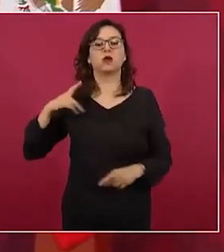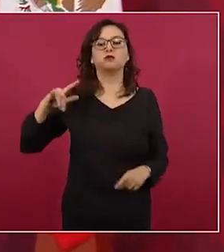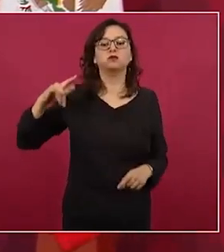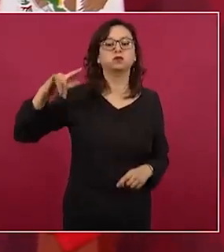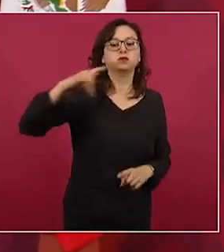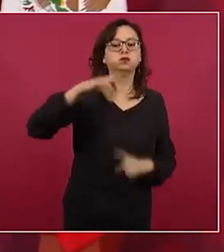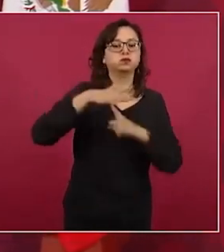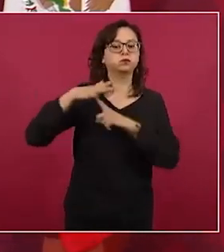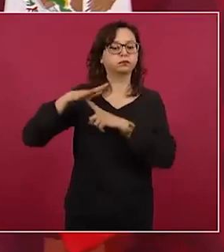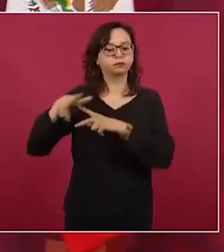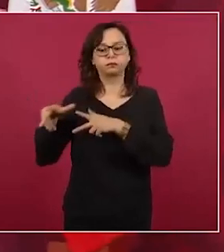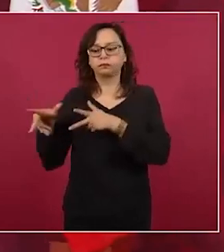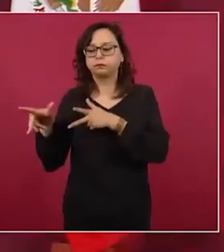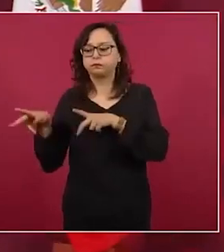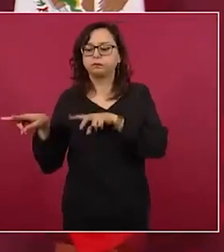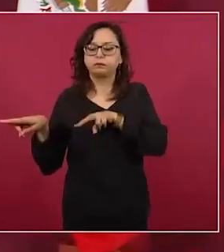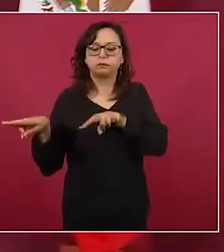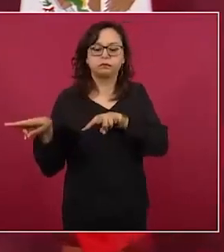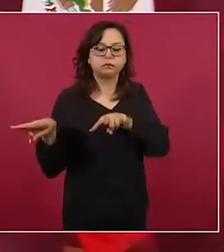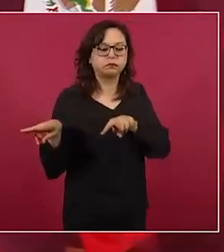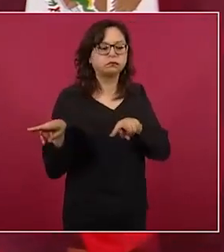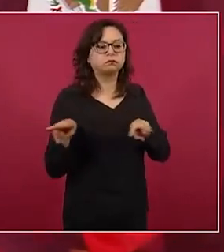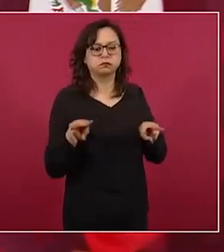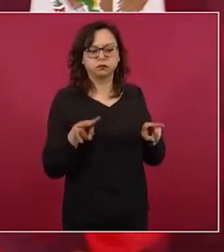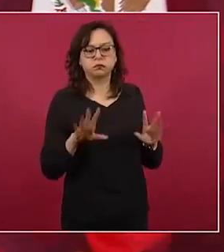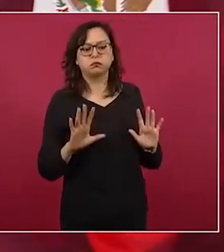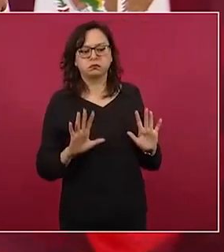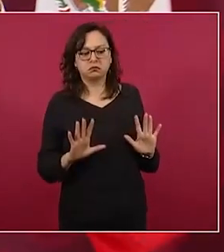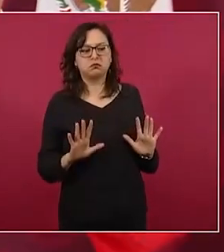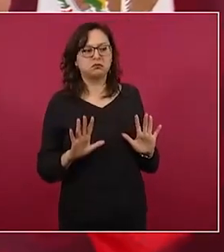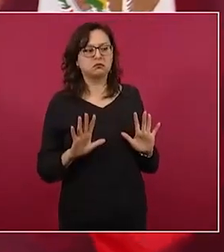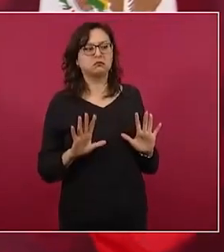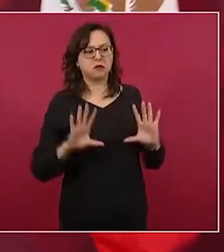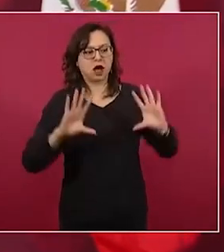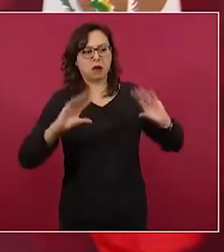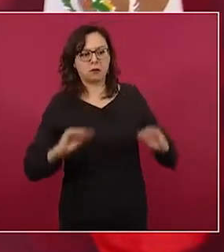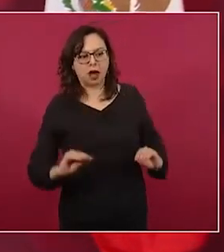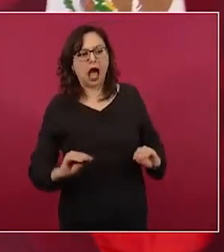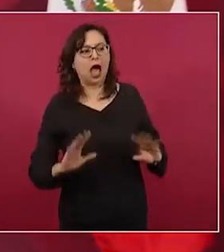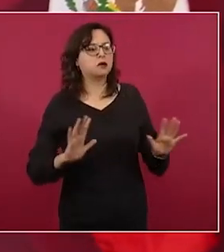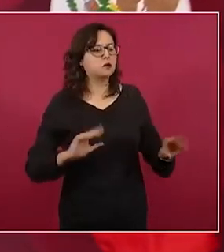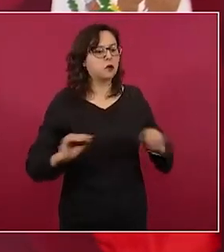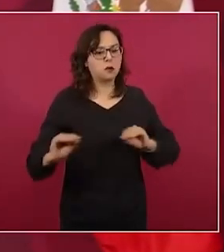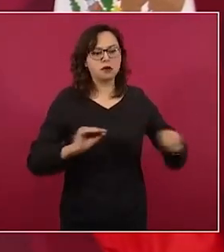y en efecto estaba todo parado,